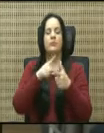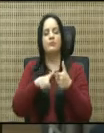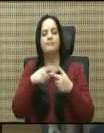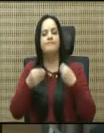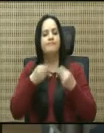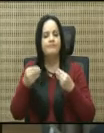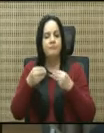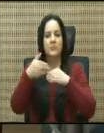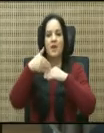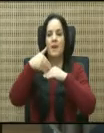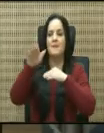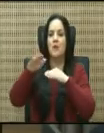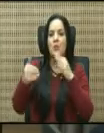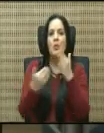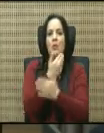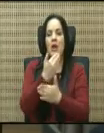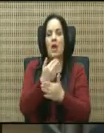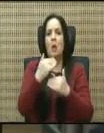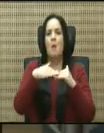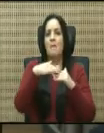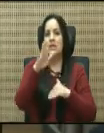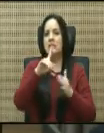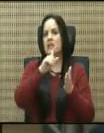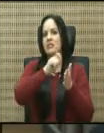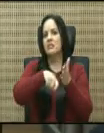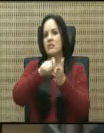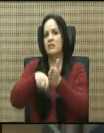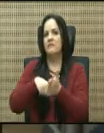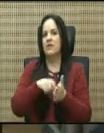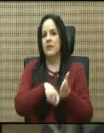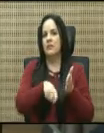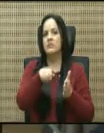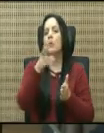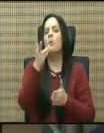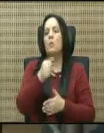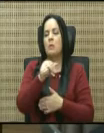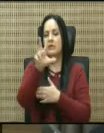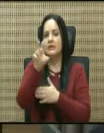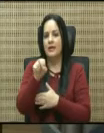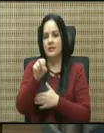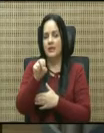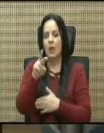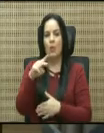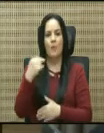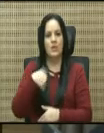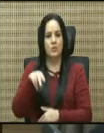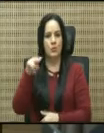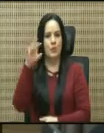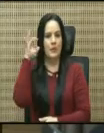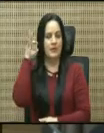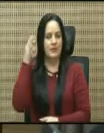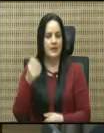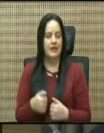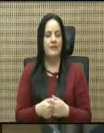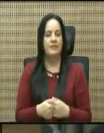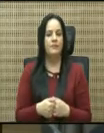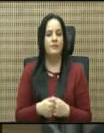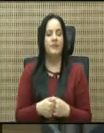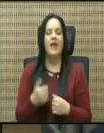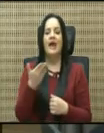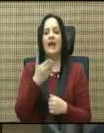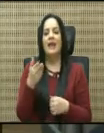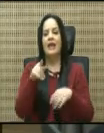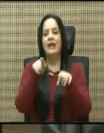con más de 30 firmas de compañeros y compañeras a la que, digamos,